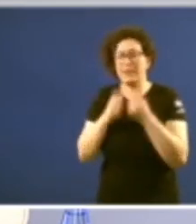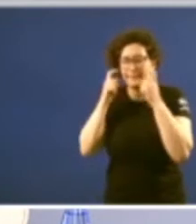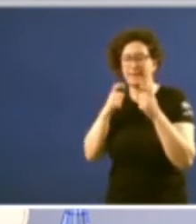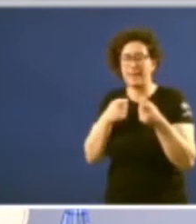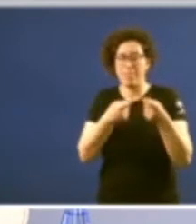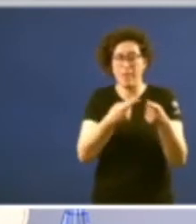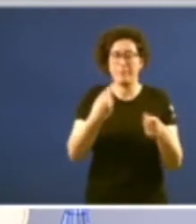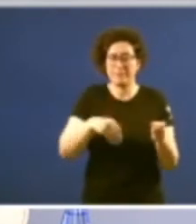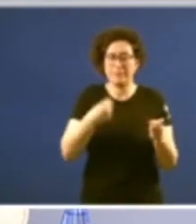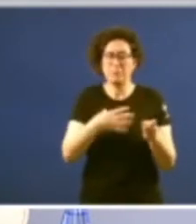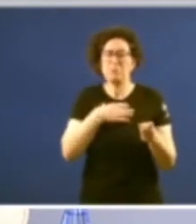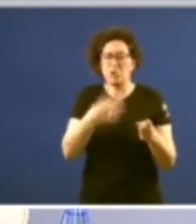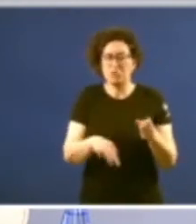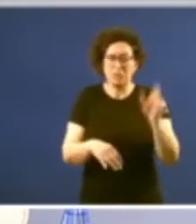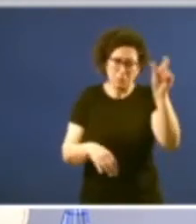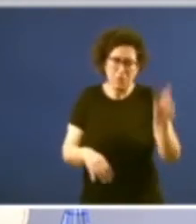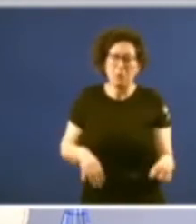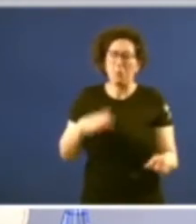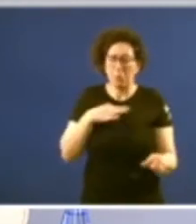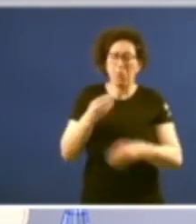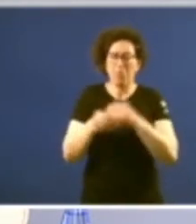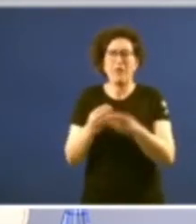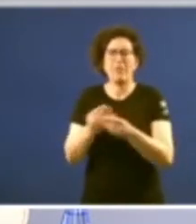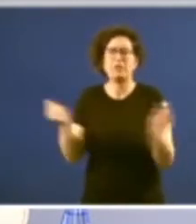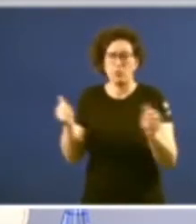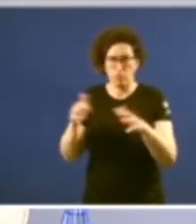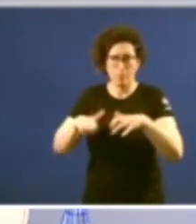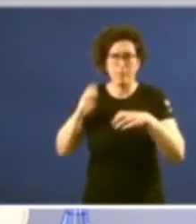presidente a facultade disolutoria